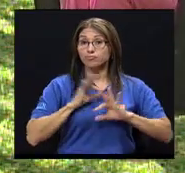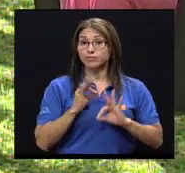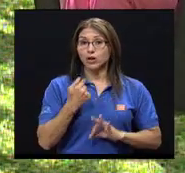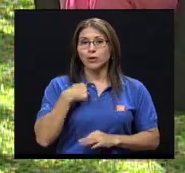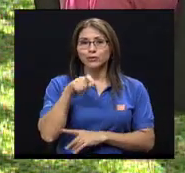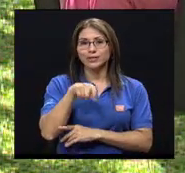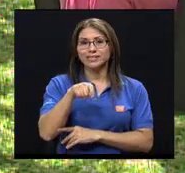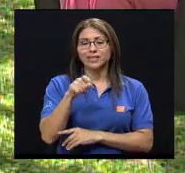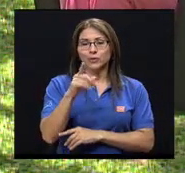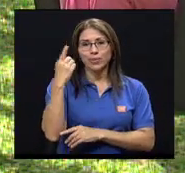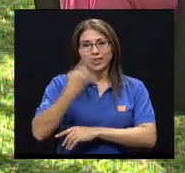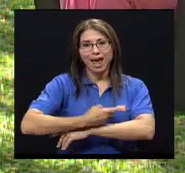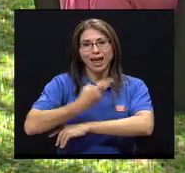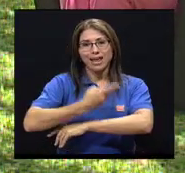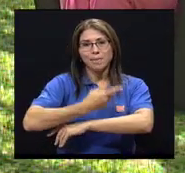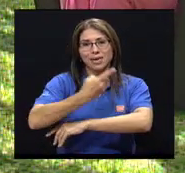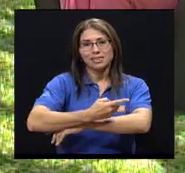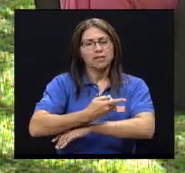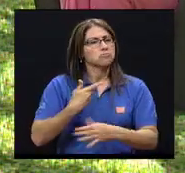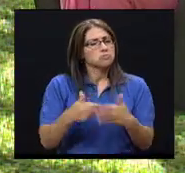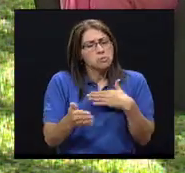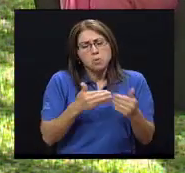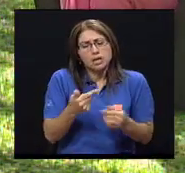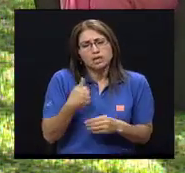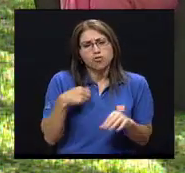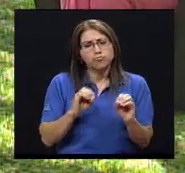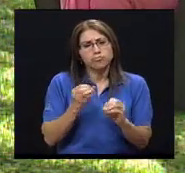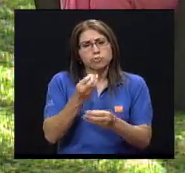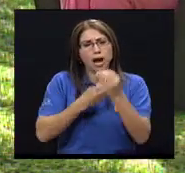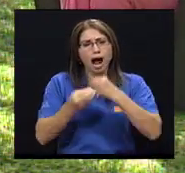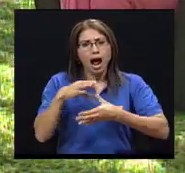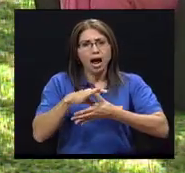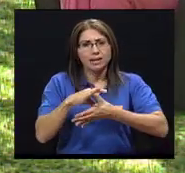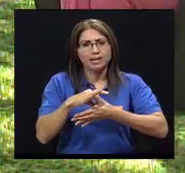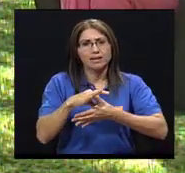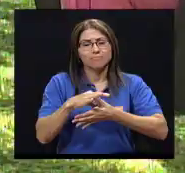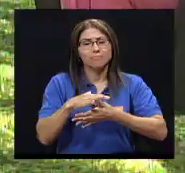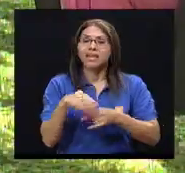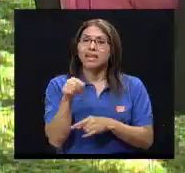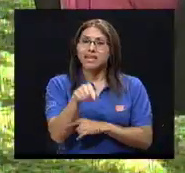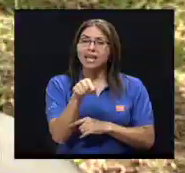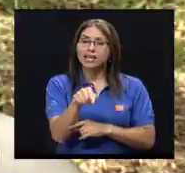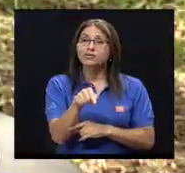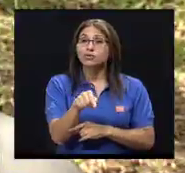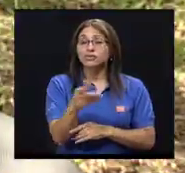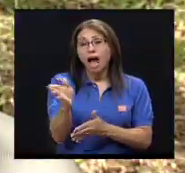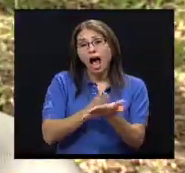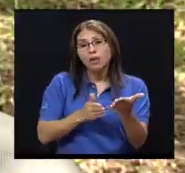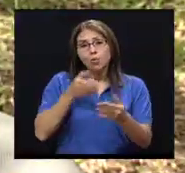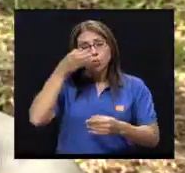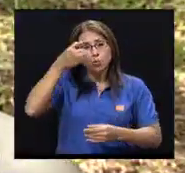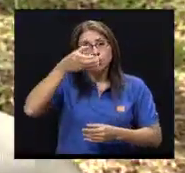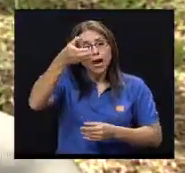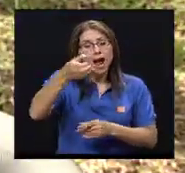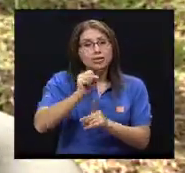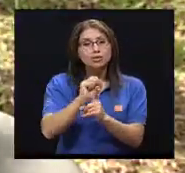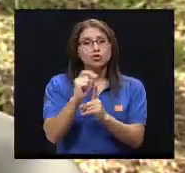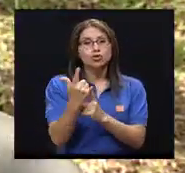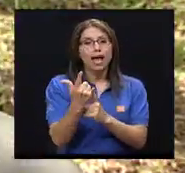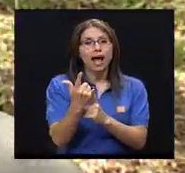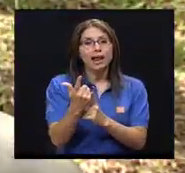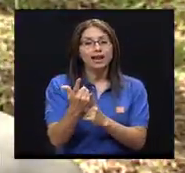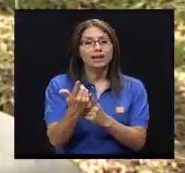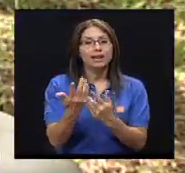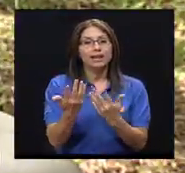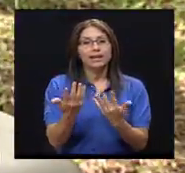necesito diariamente, aunque no esté consumiendo la carne, que viene a ser una cuestión cultural, social,